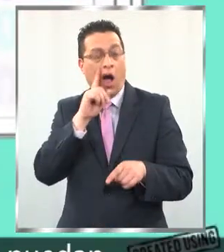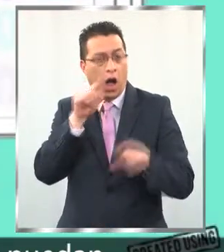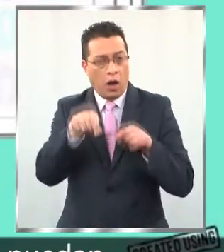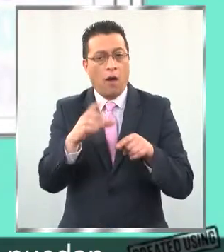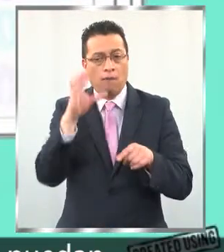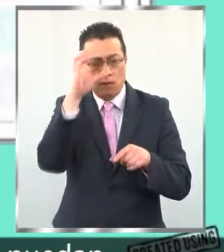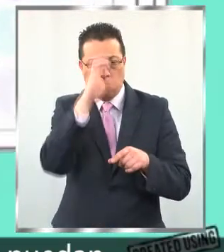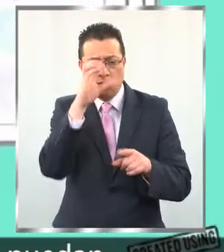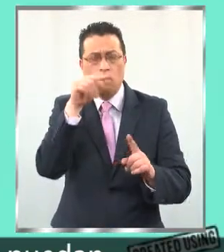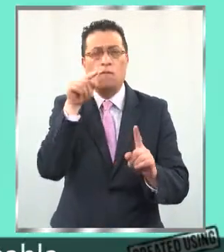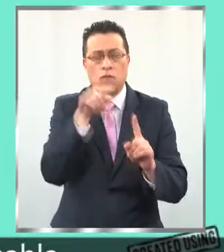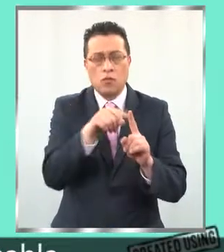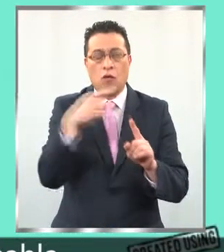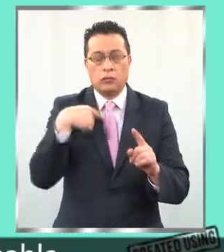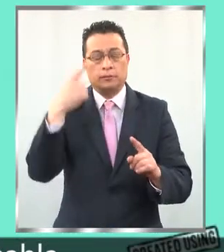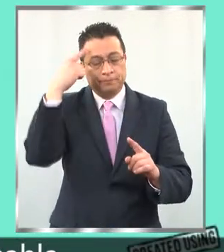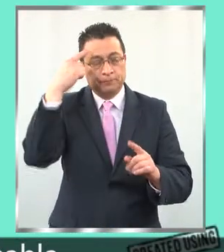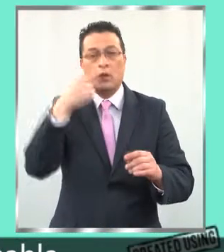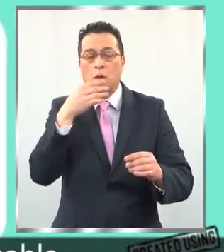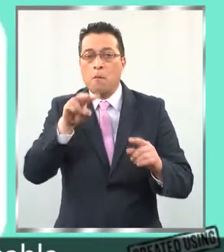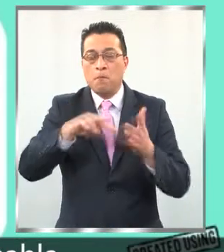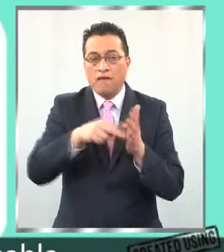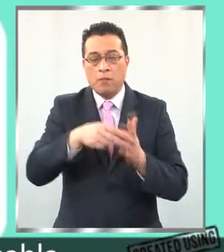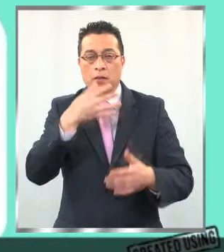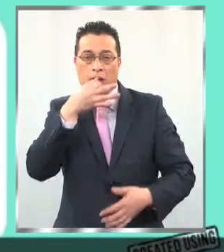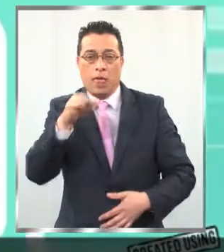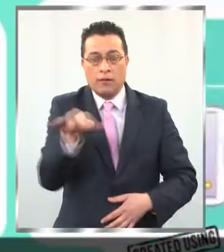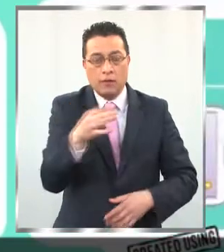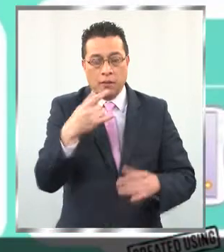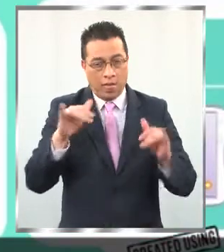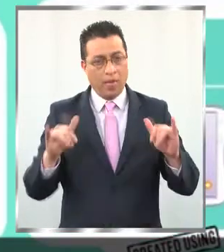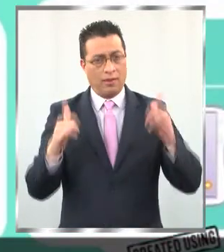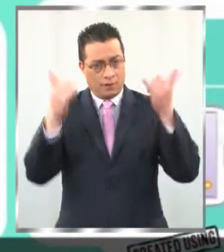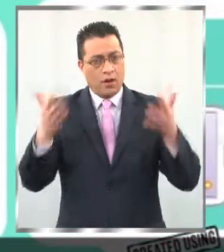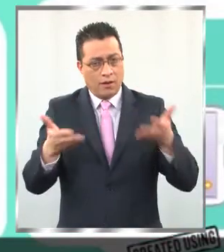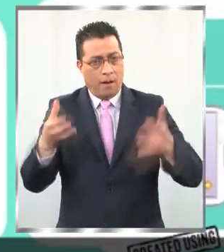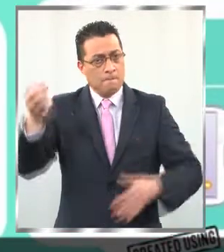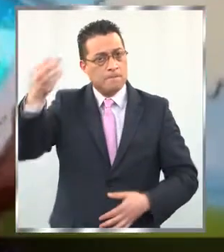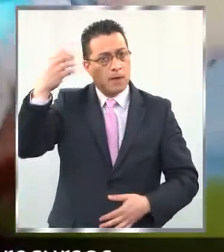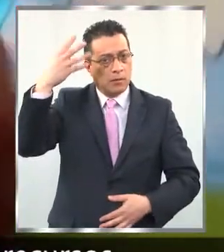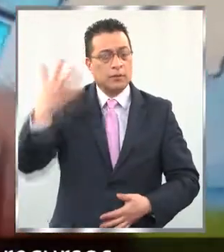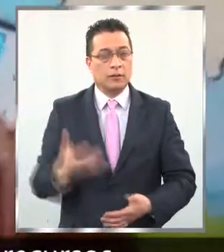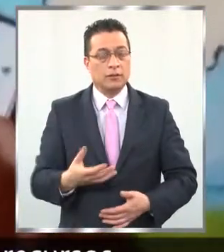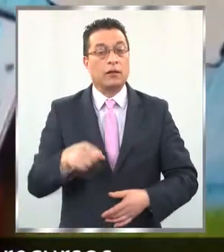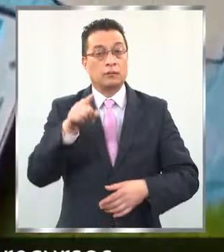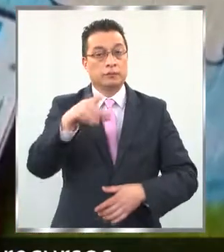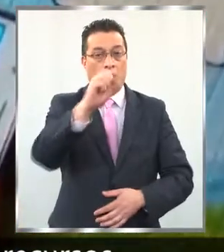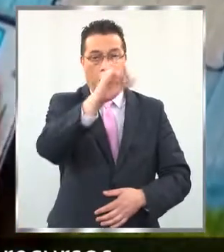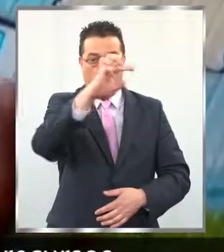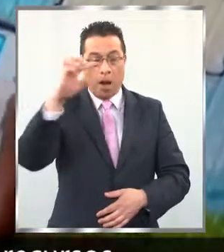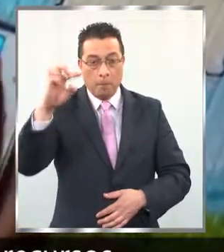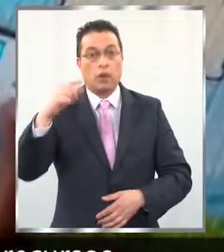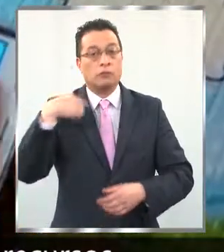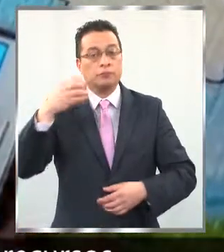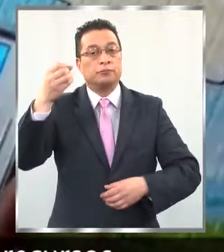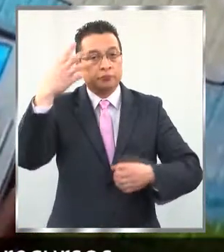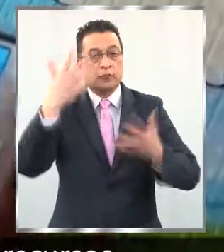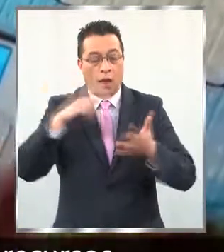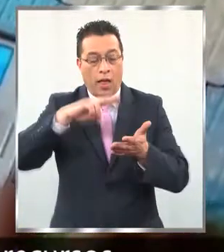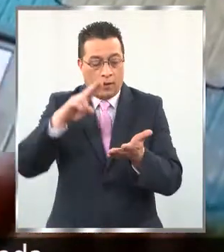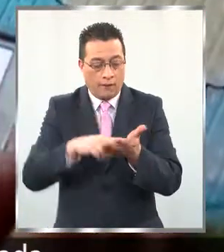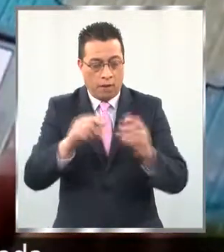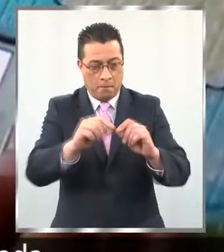busca que los más pequeños puedan superar su trastorno del habla de manera divertida. Para esto, la aplicación